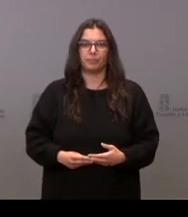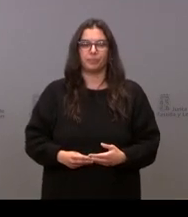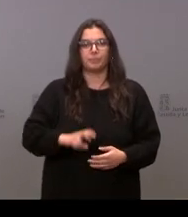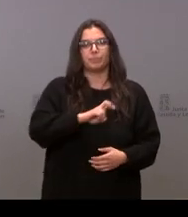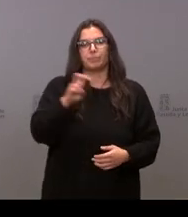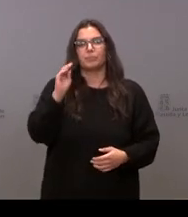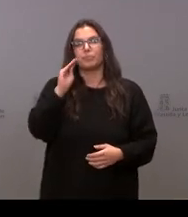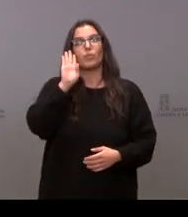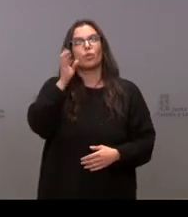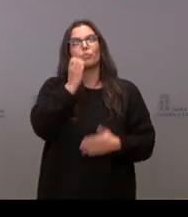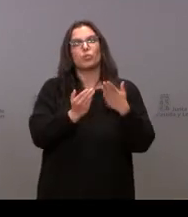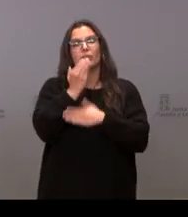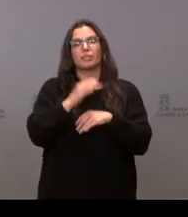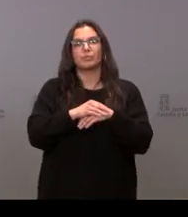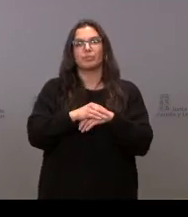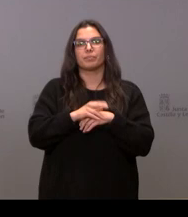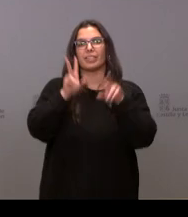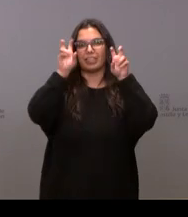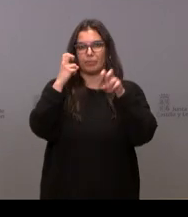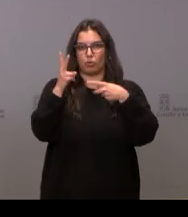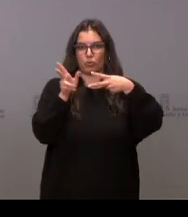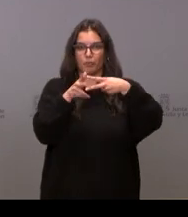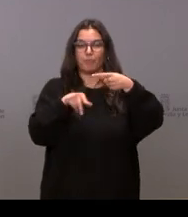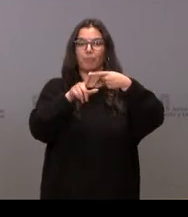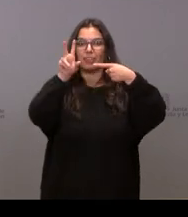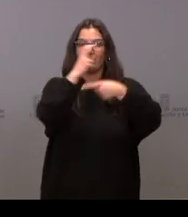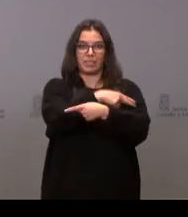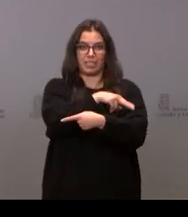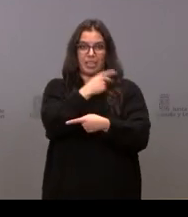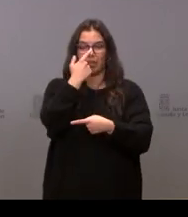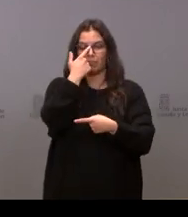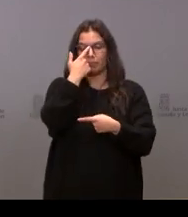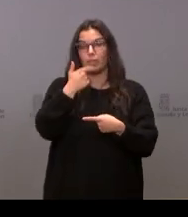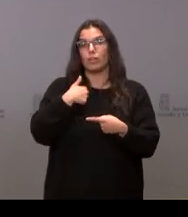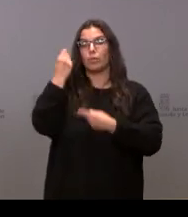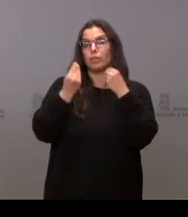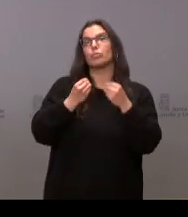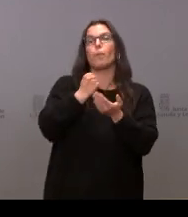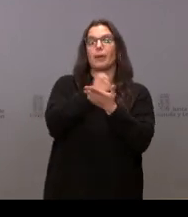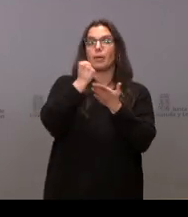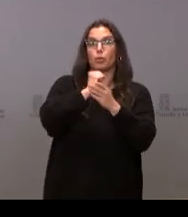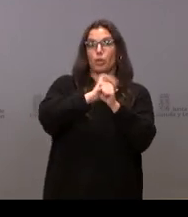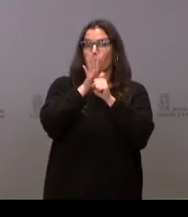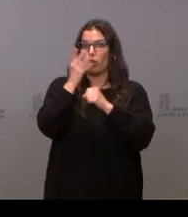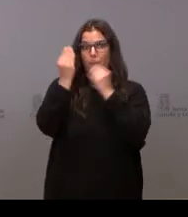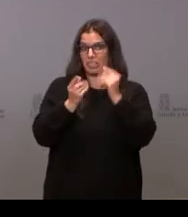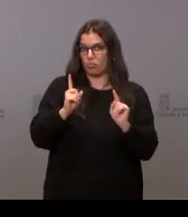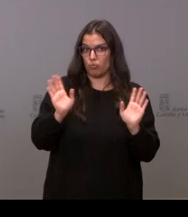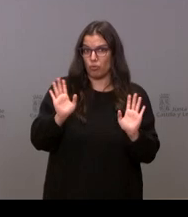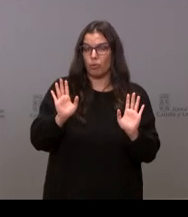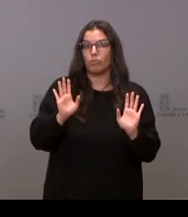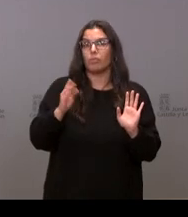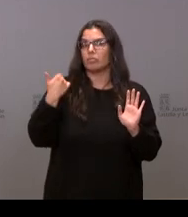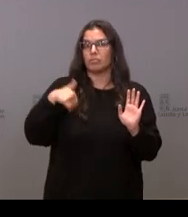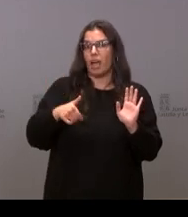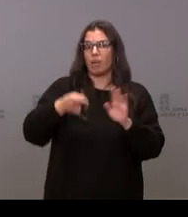Sí, hola, buenos días. Tenía dos cuestiones. En materia sanitaria, entiendo que el pasaporte COVID no es una opción en estos momentos, no sé si descartan